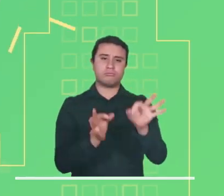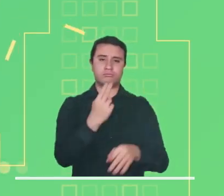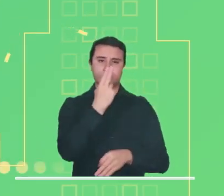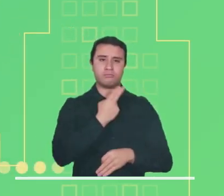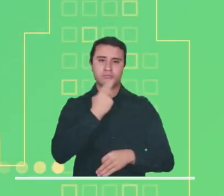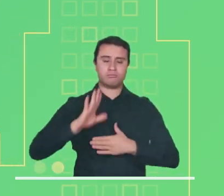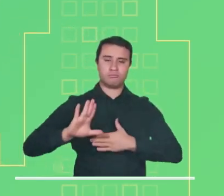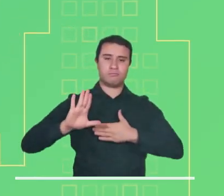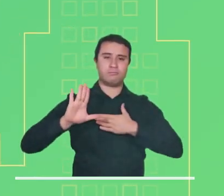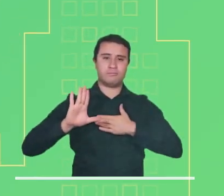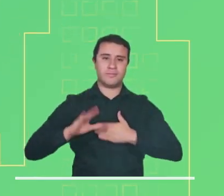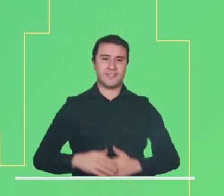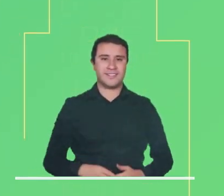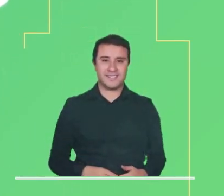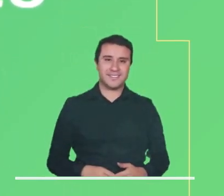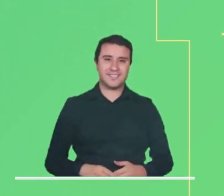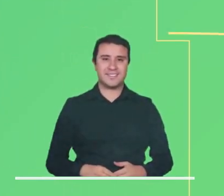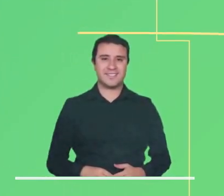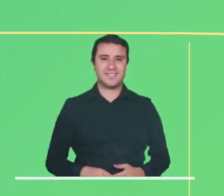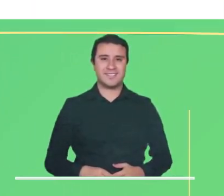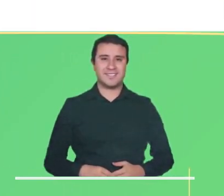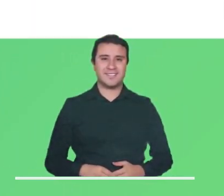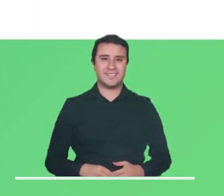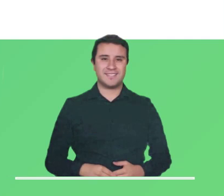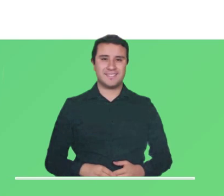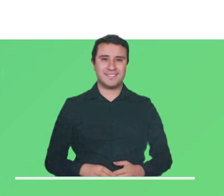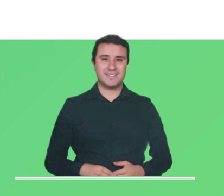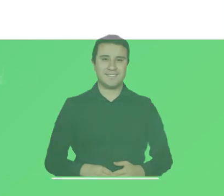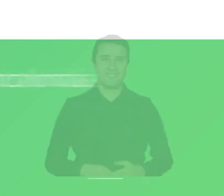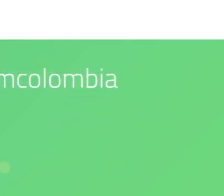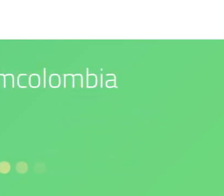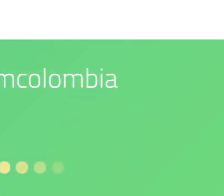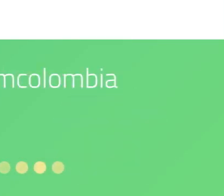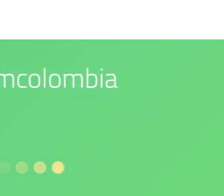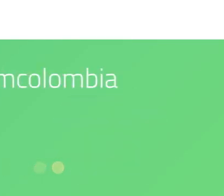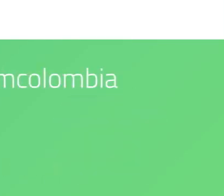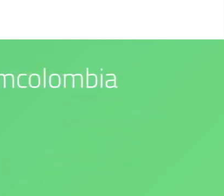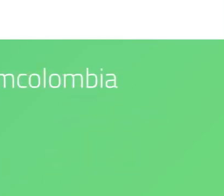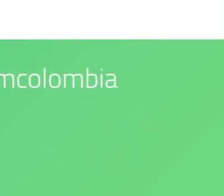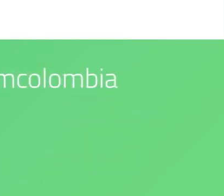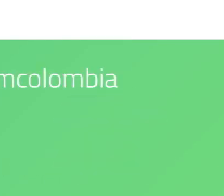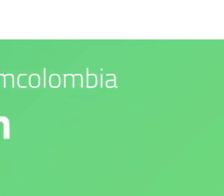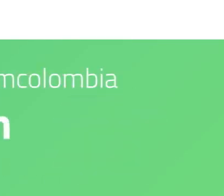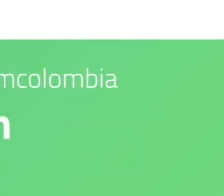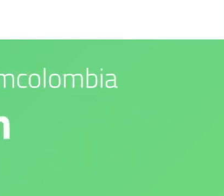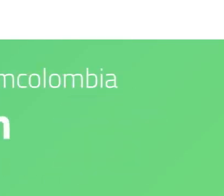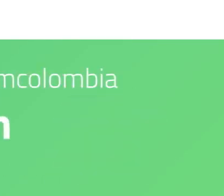Los esperamos en nuestras redes sociales. Nuestro compromiso es con el medio ambiente.